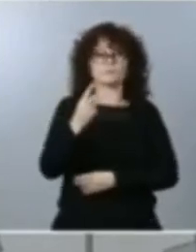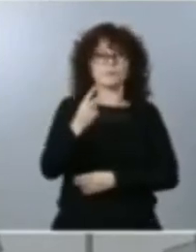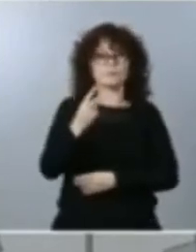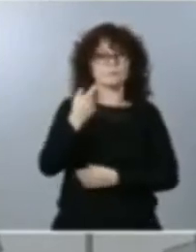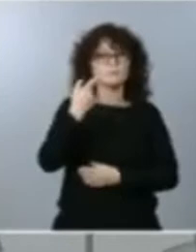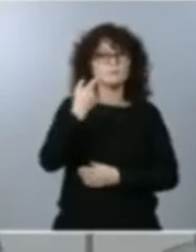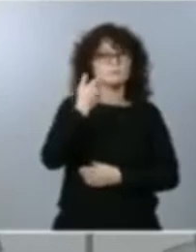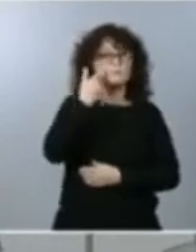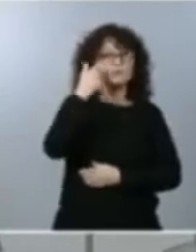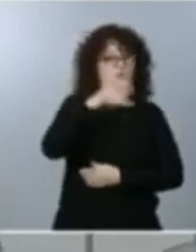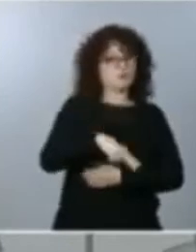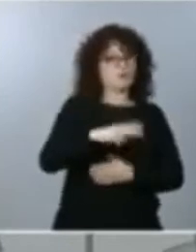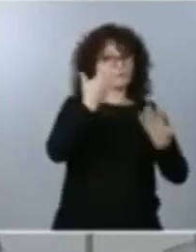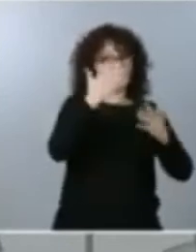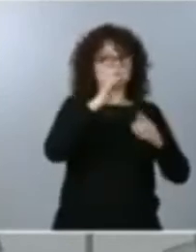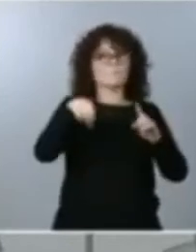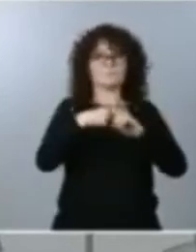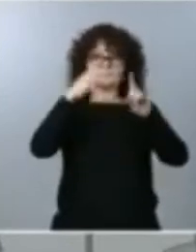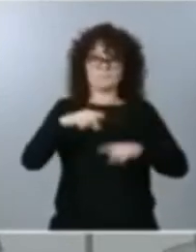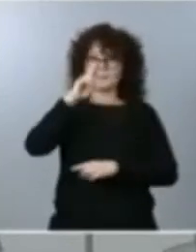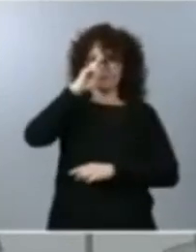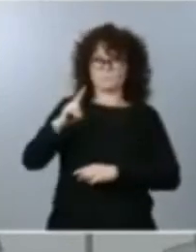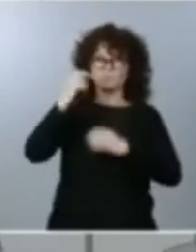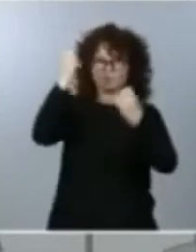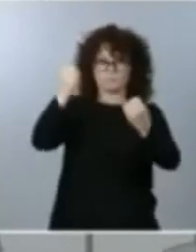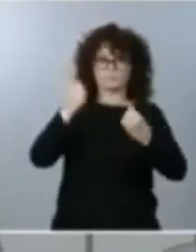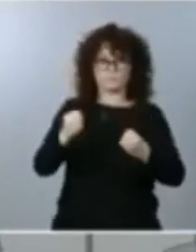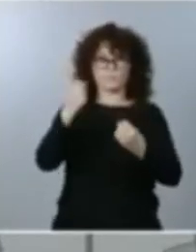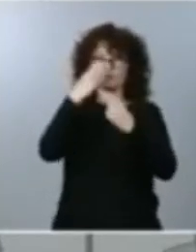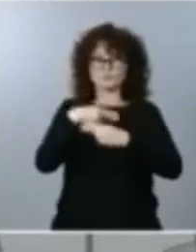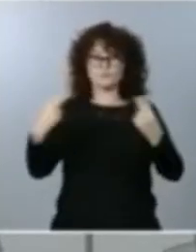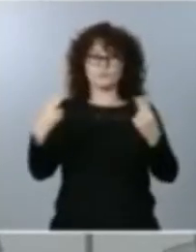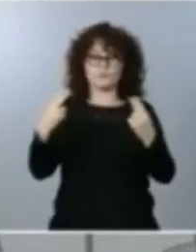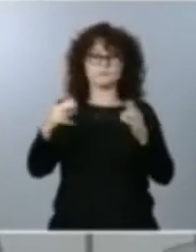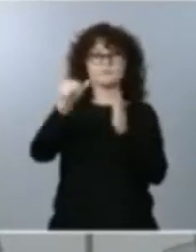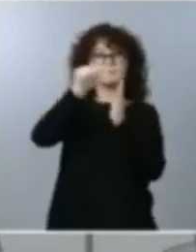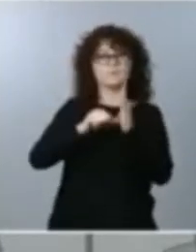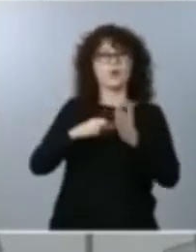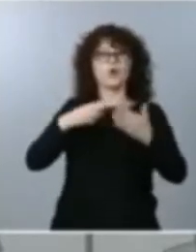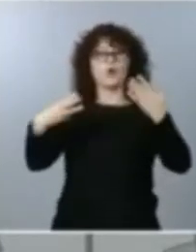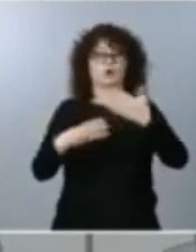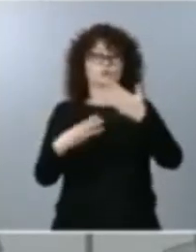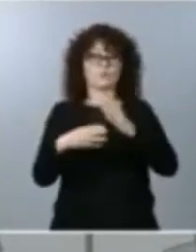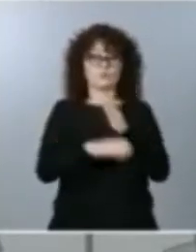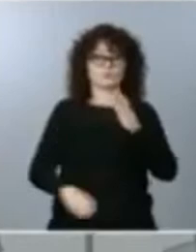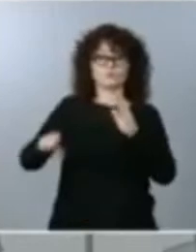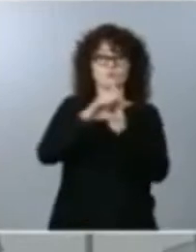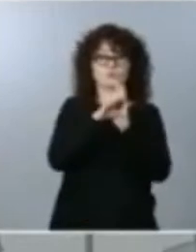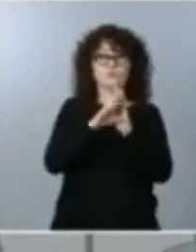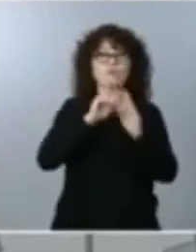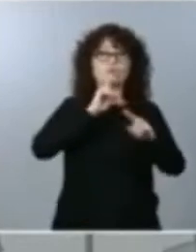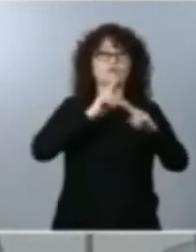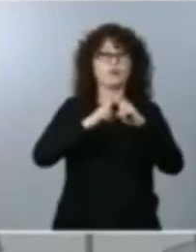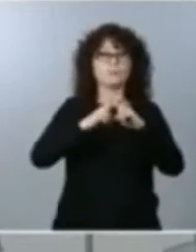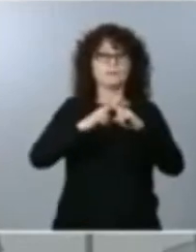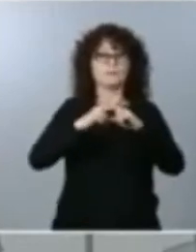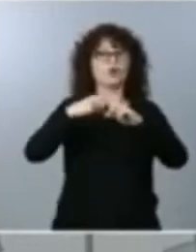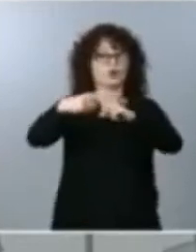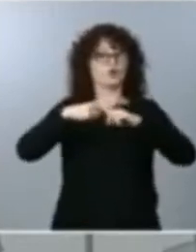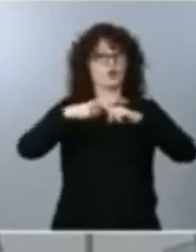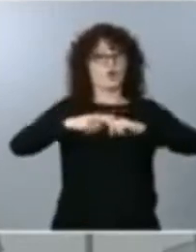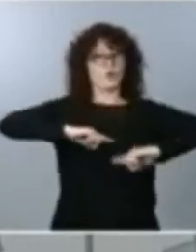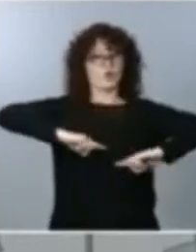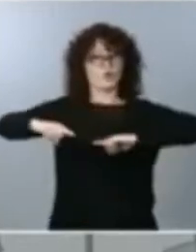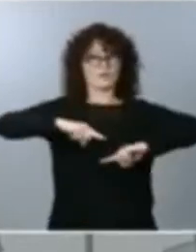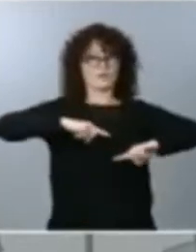instituciones públicas al título octavo de nuestra constitución el respeto a lo que hemos llamado la cogobernanza porque las comunidades autónomas son las que